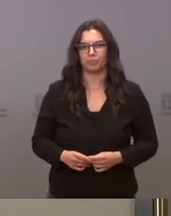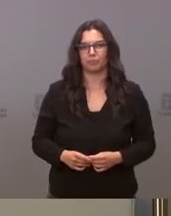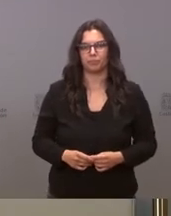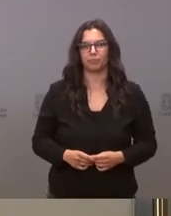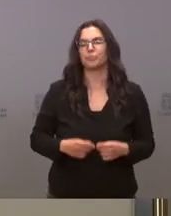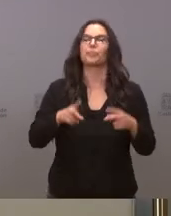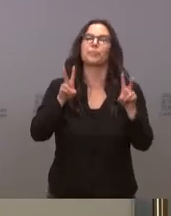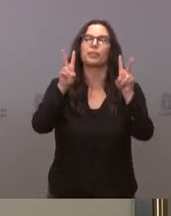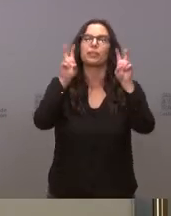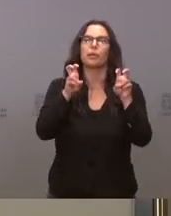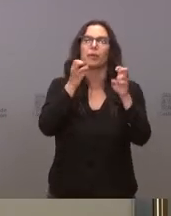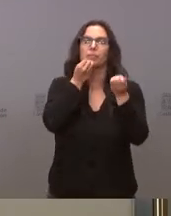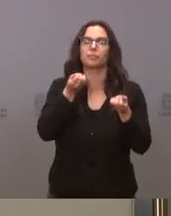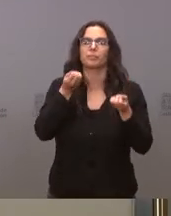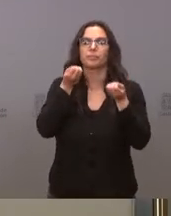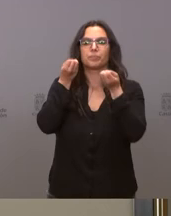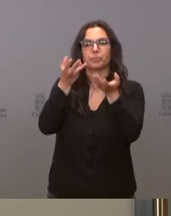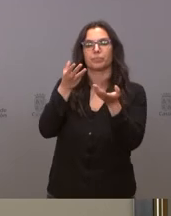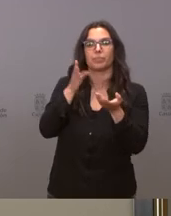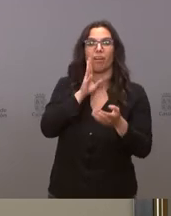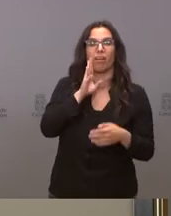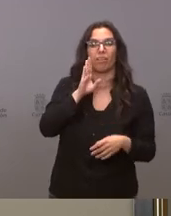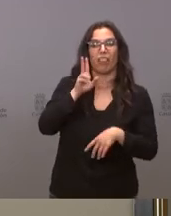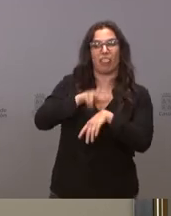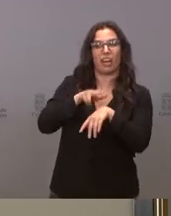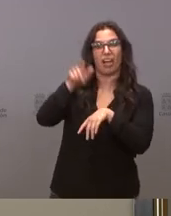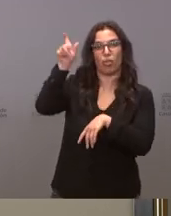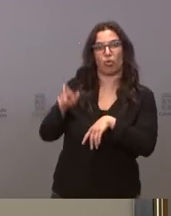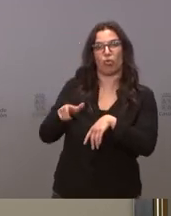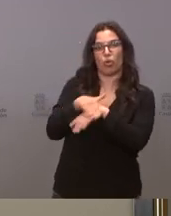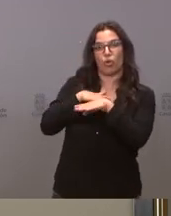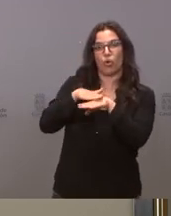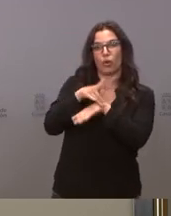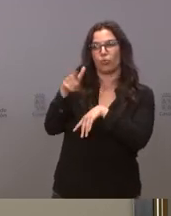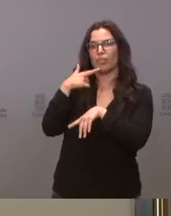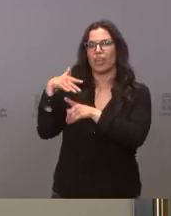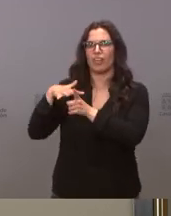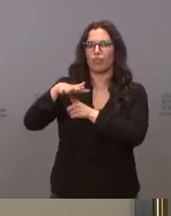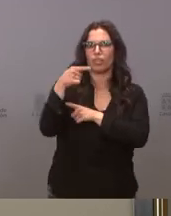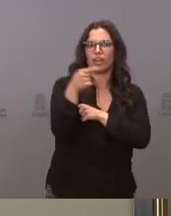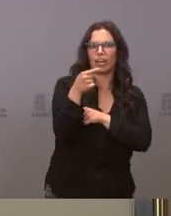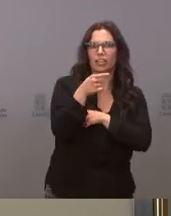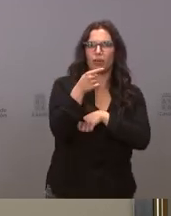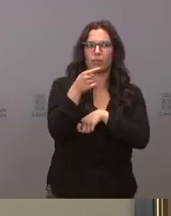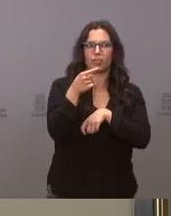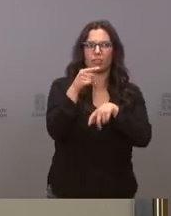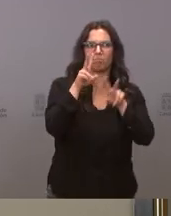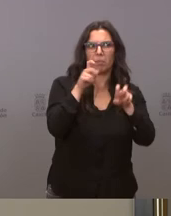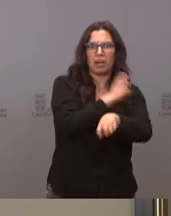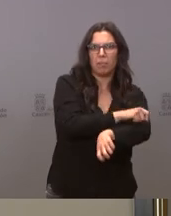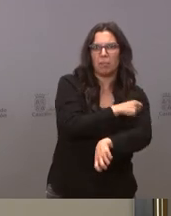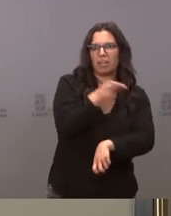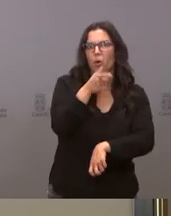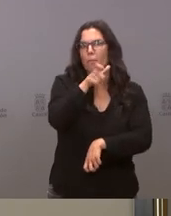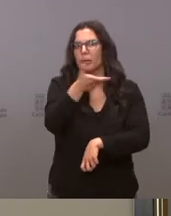respecto a las declaraciones del delegado del gobierno ha dicho que influyen negativamente en la campaña y en los ciudadanos en qué sentido porque no no